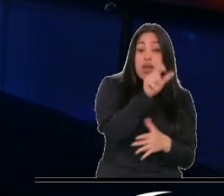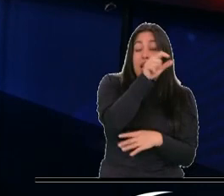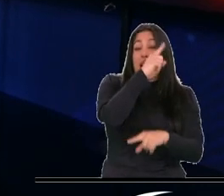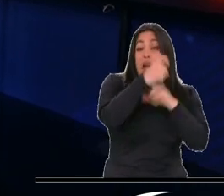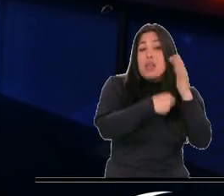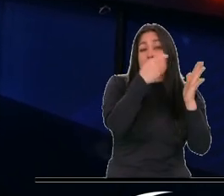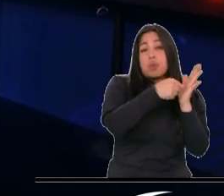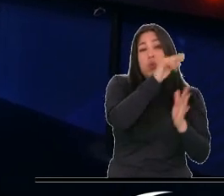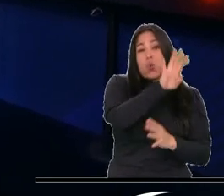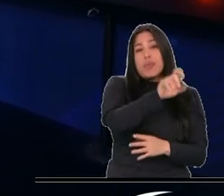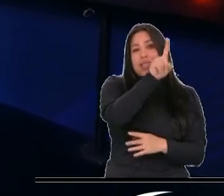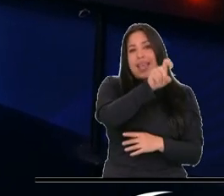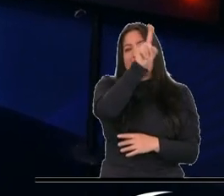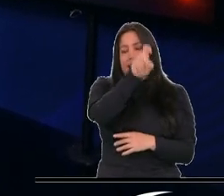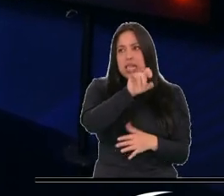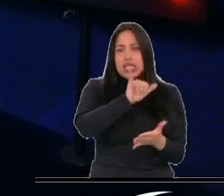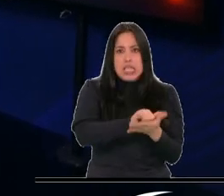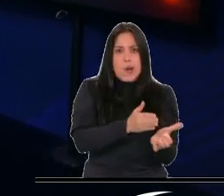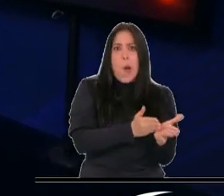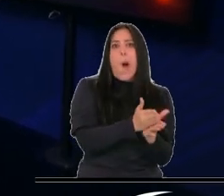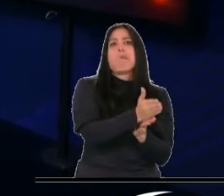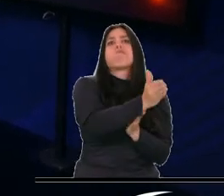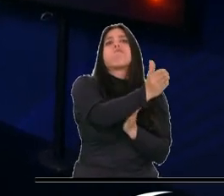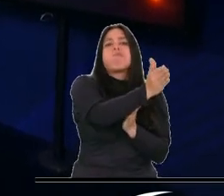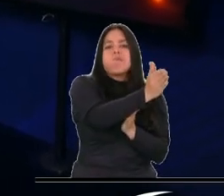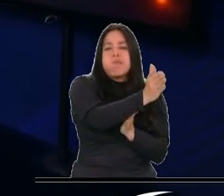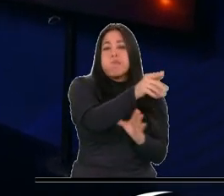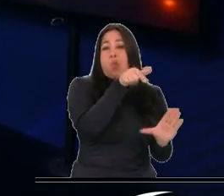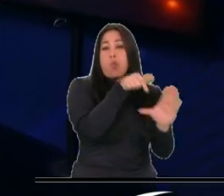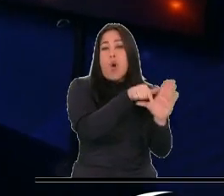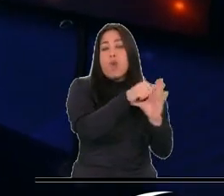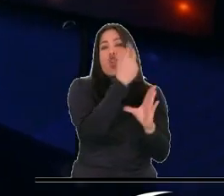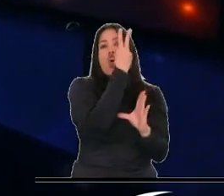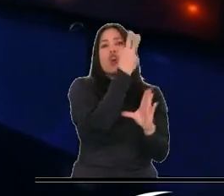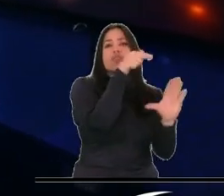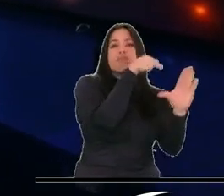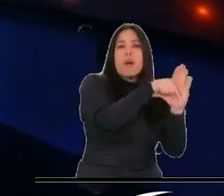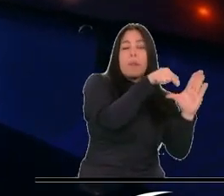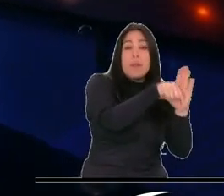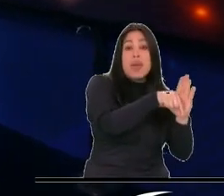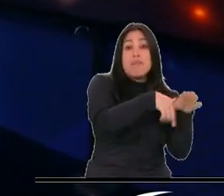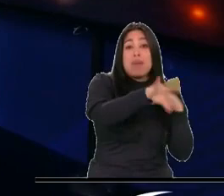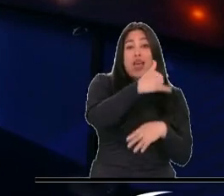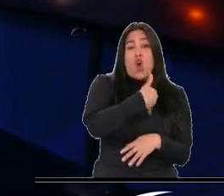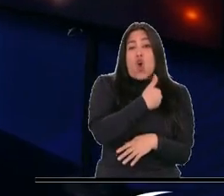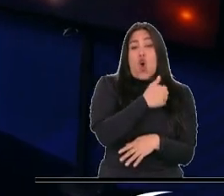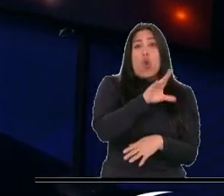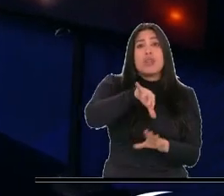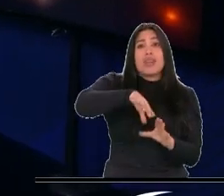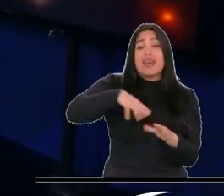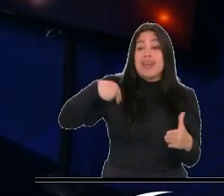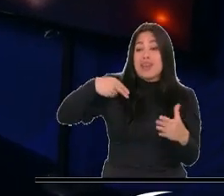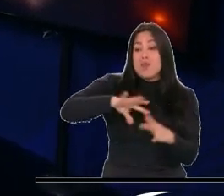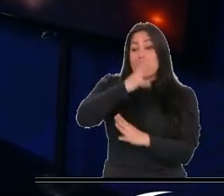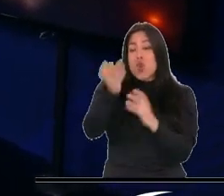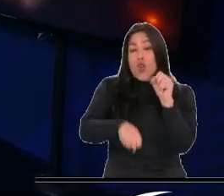1966, todavía está vigente, anotó dos goles como el jugador más joven en toda la historia de la selección